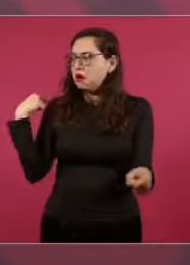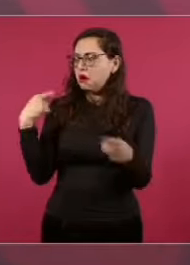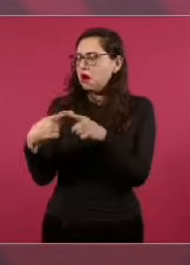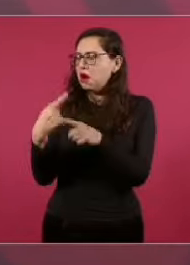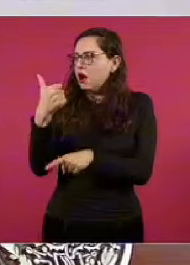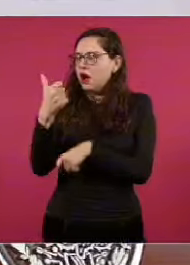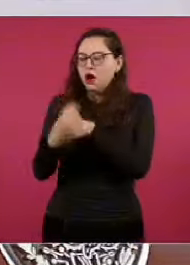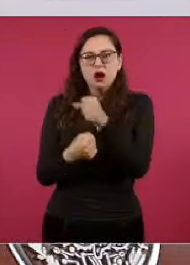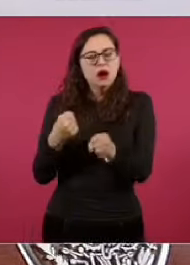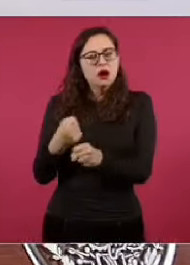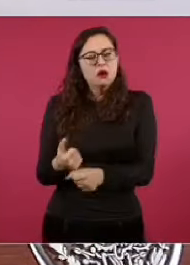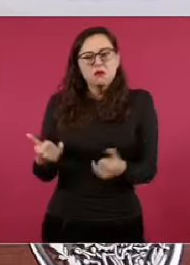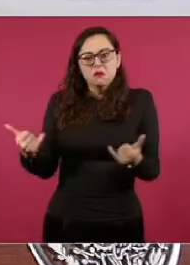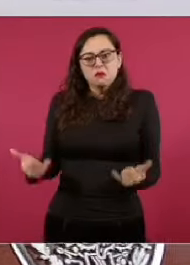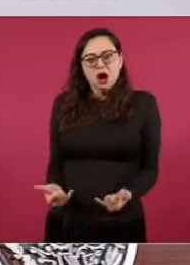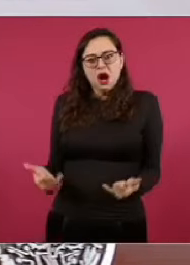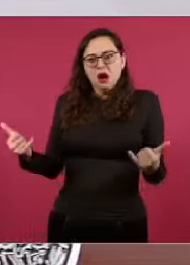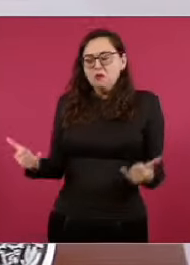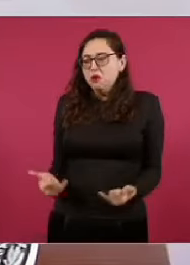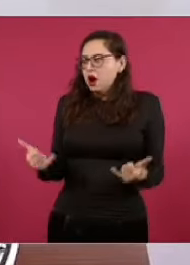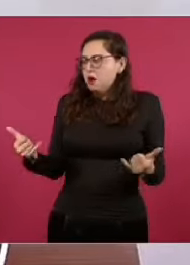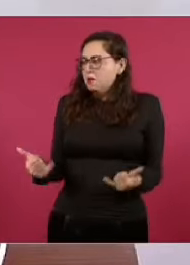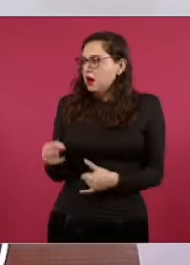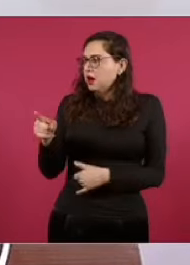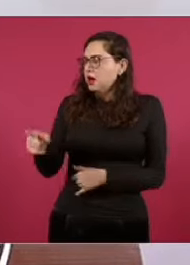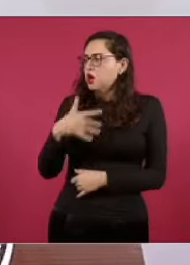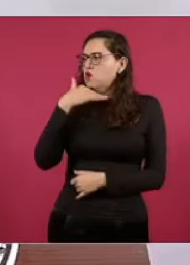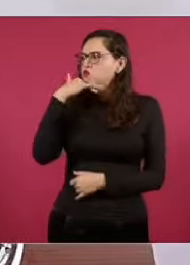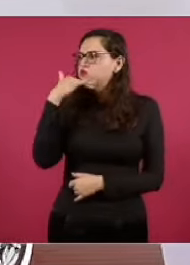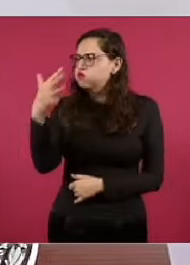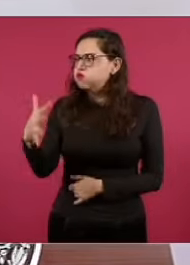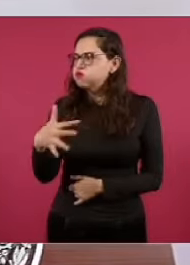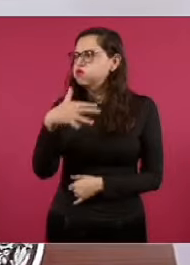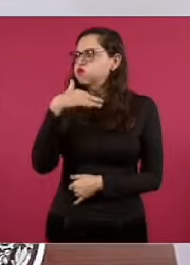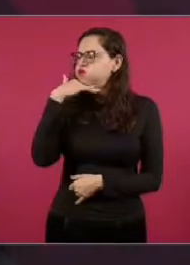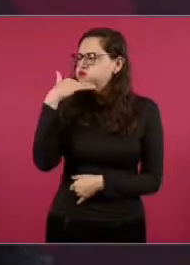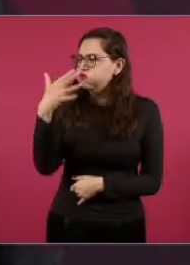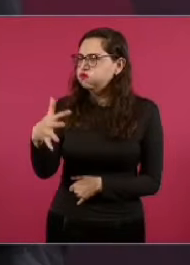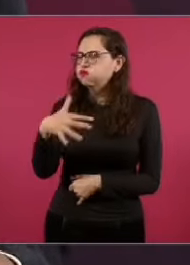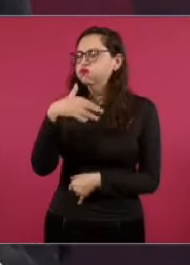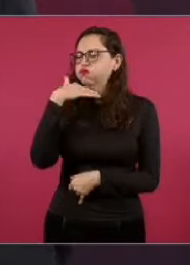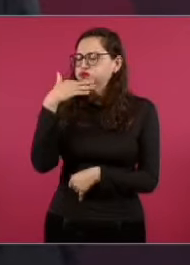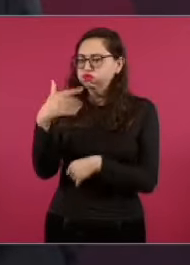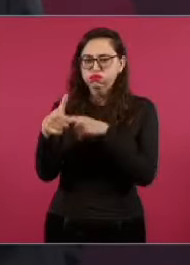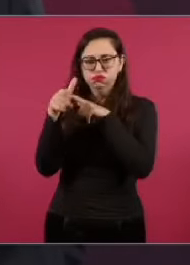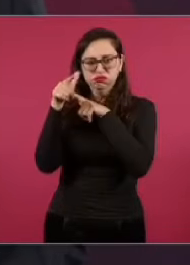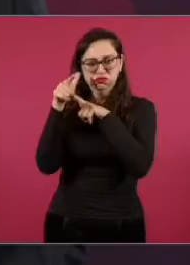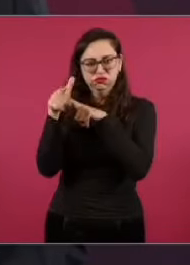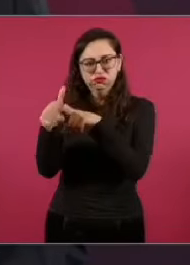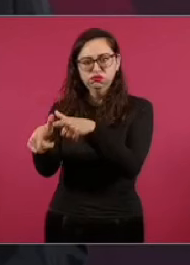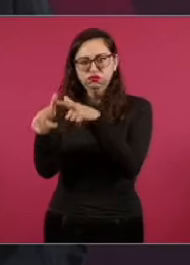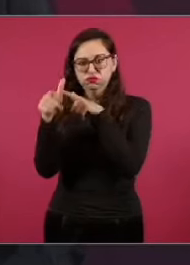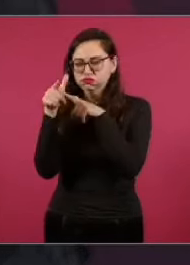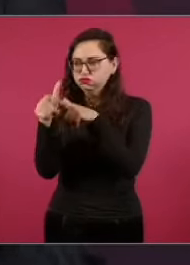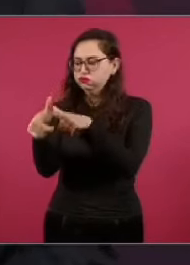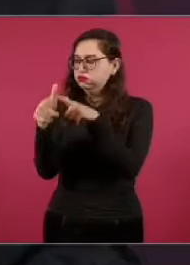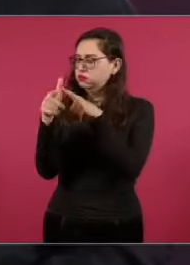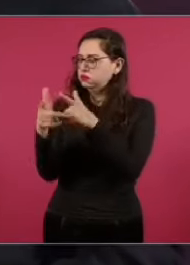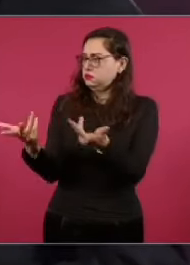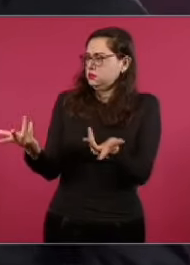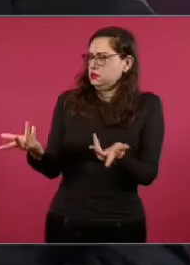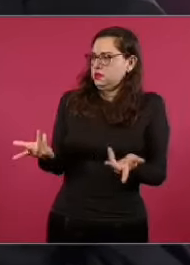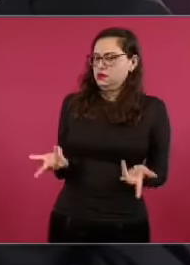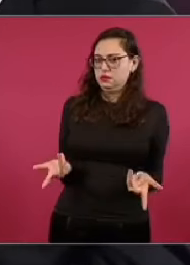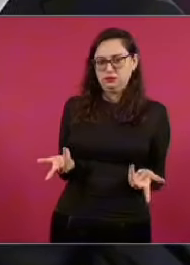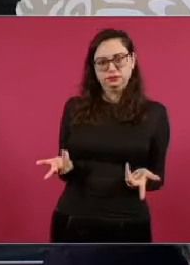ahí siguió imperando la corrupción y estamos viendo